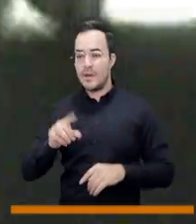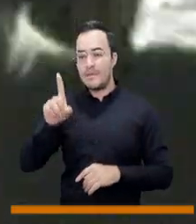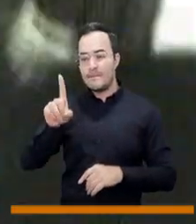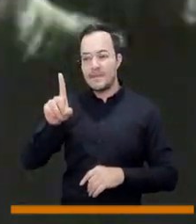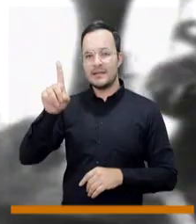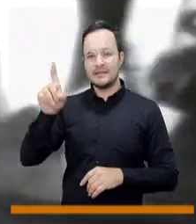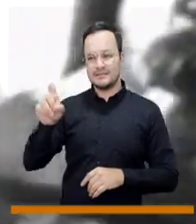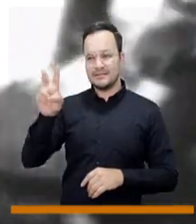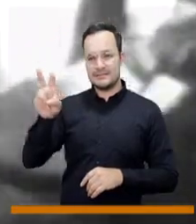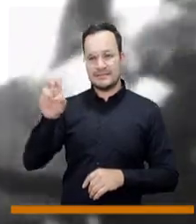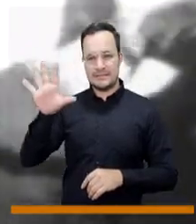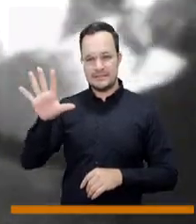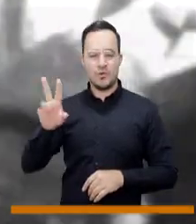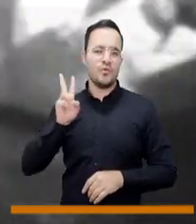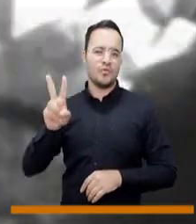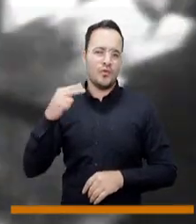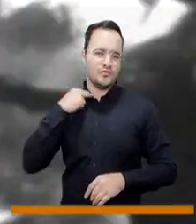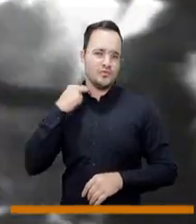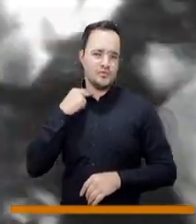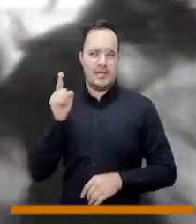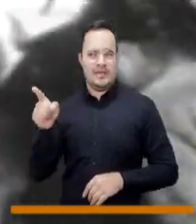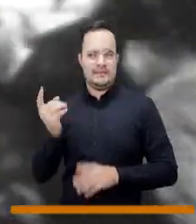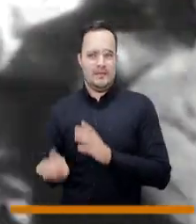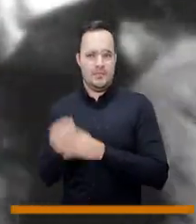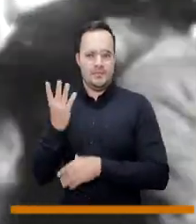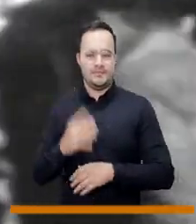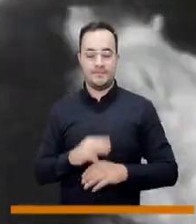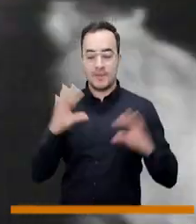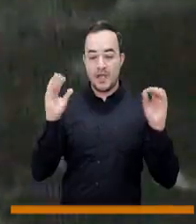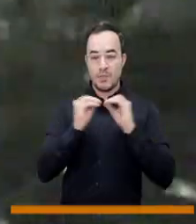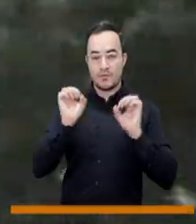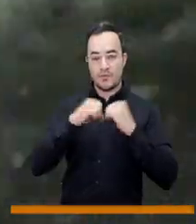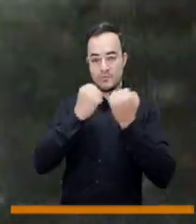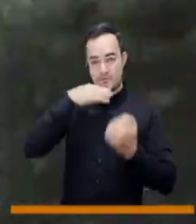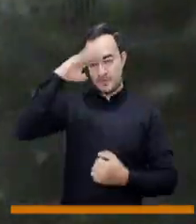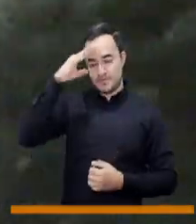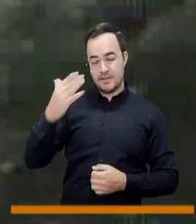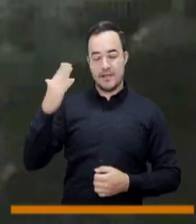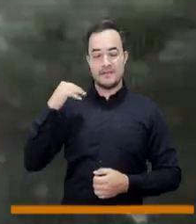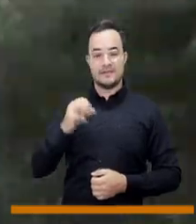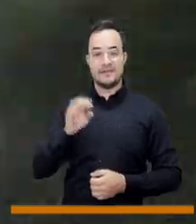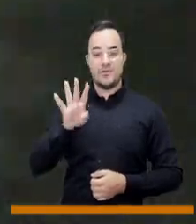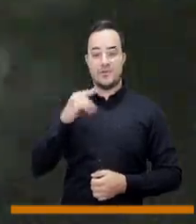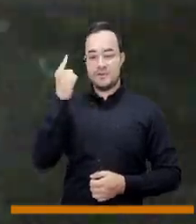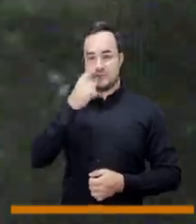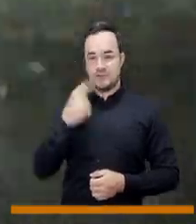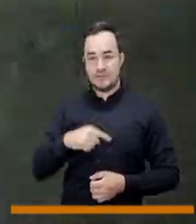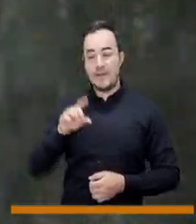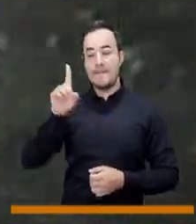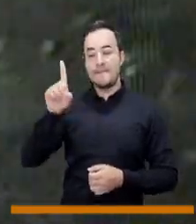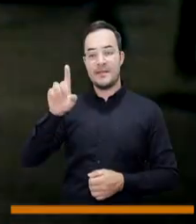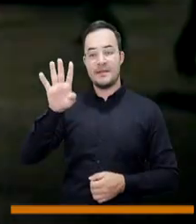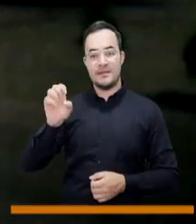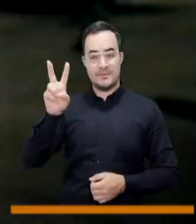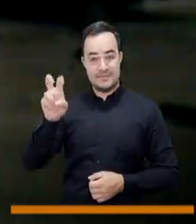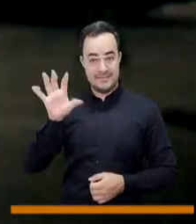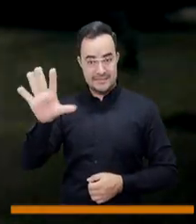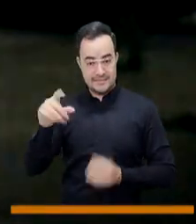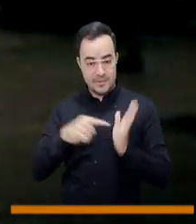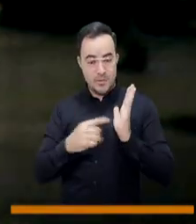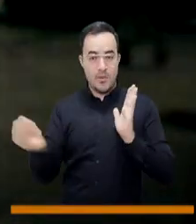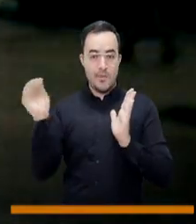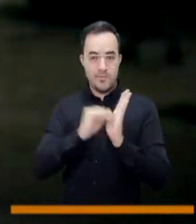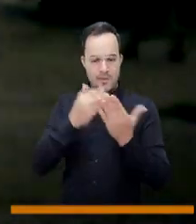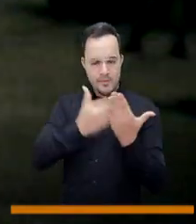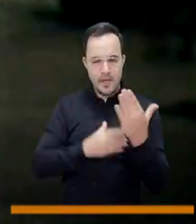de 1675. El Consejo de Medellín, mediante el Acuerdo 32 del 4 de septiembre de 1975,